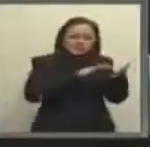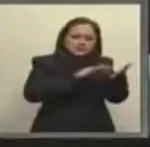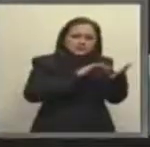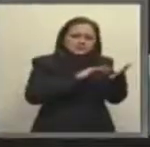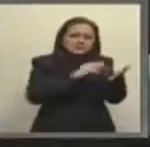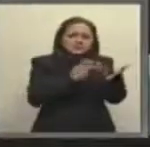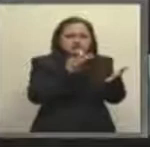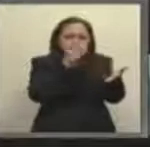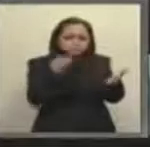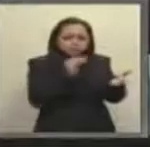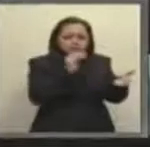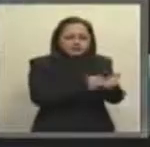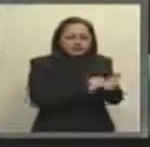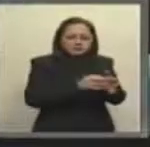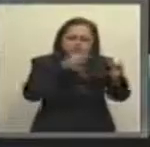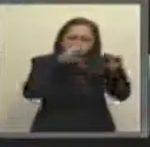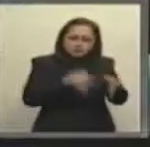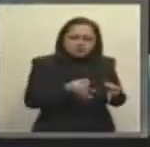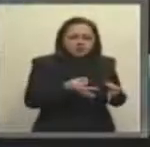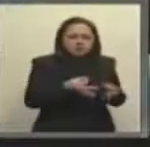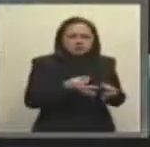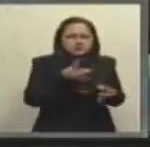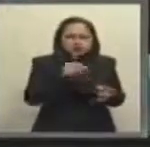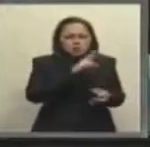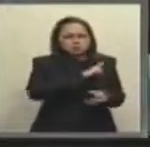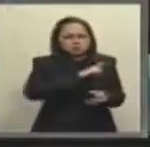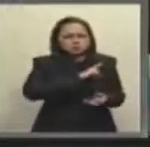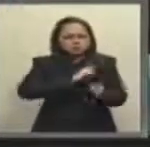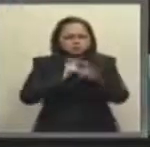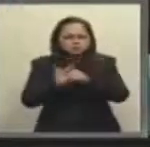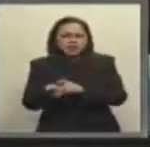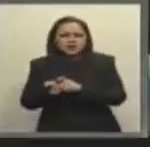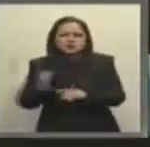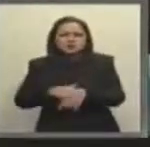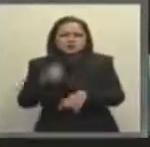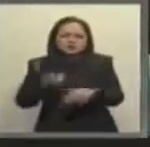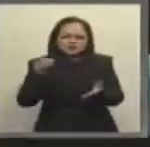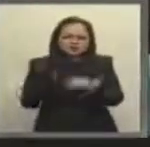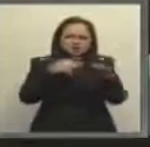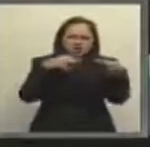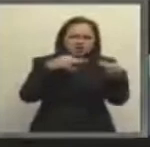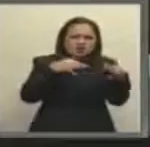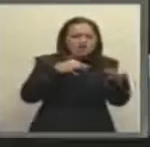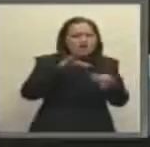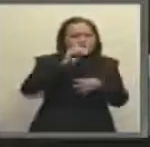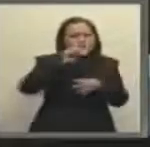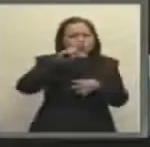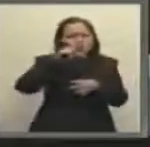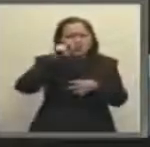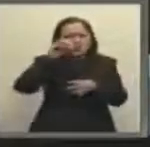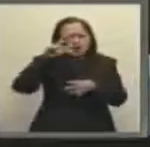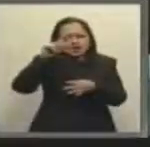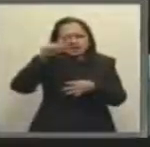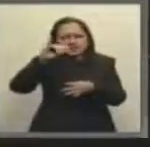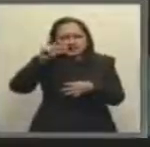tiene que establecer en los documentos corporativos. Que no se va a privatizar, entonces, ¿por qué hablan de documentos corporativos? ¿Es cuánto, señor